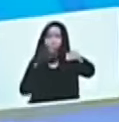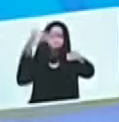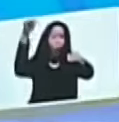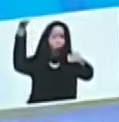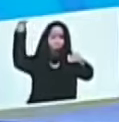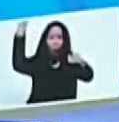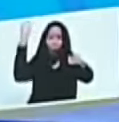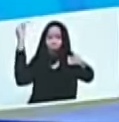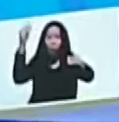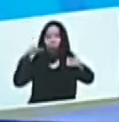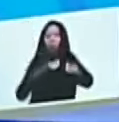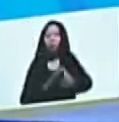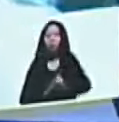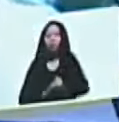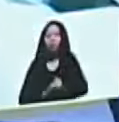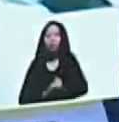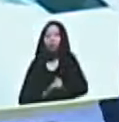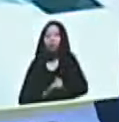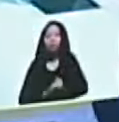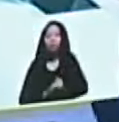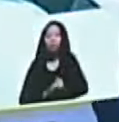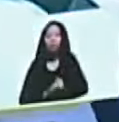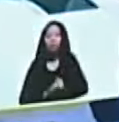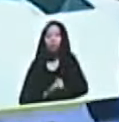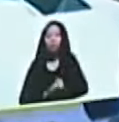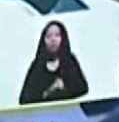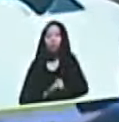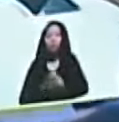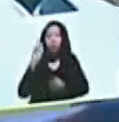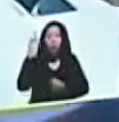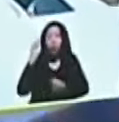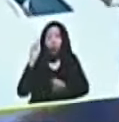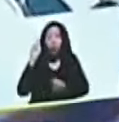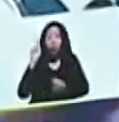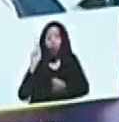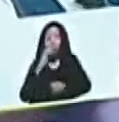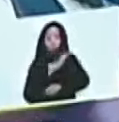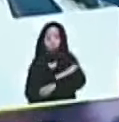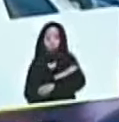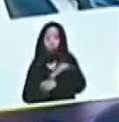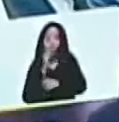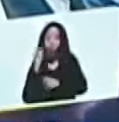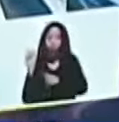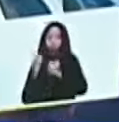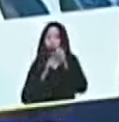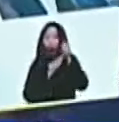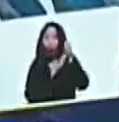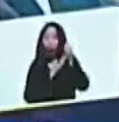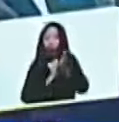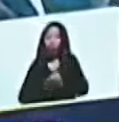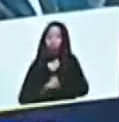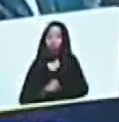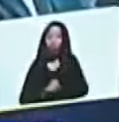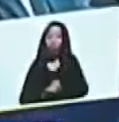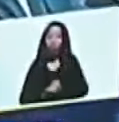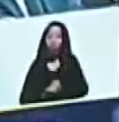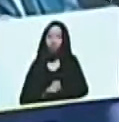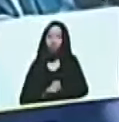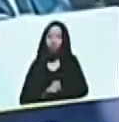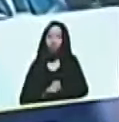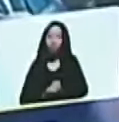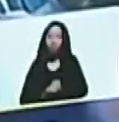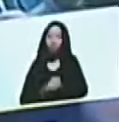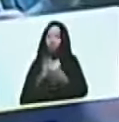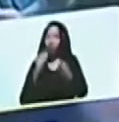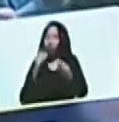hablaba el diputado Timoteo Zambrano, líder opositor de muchos